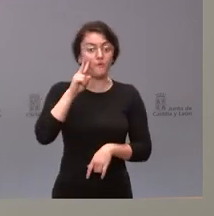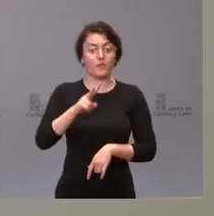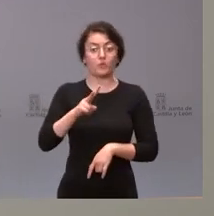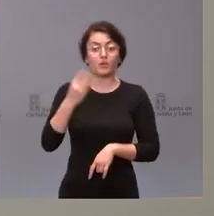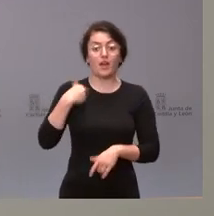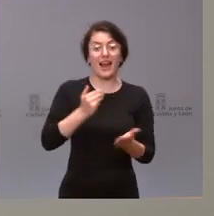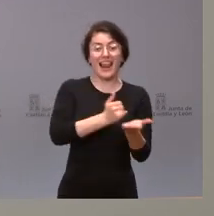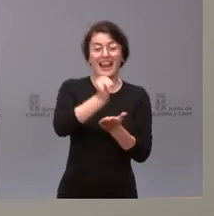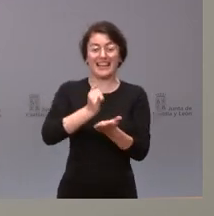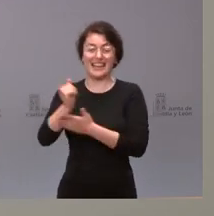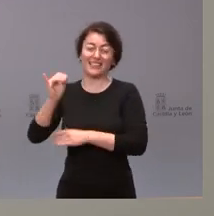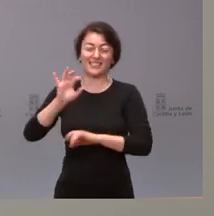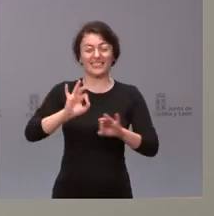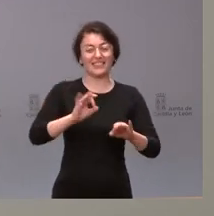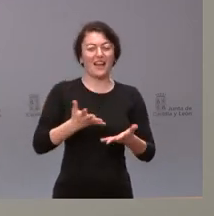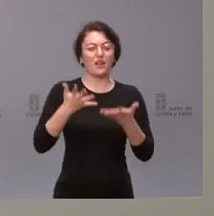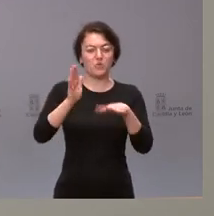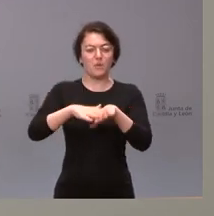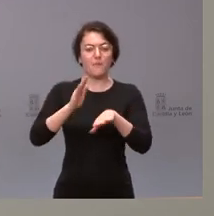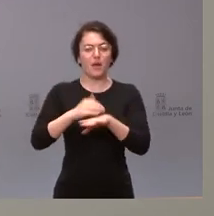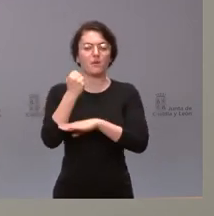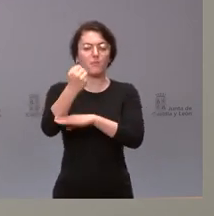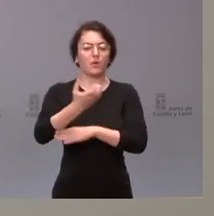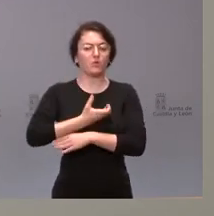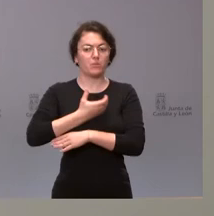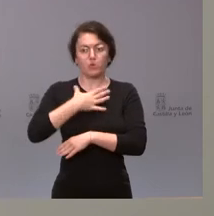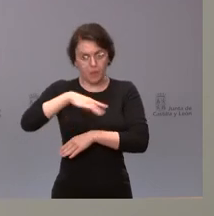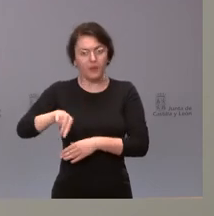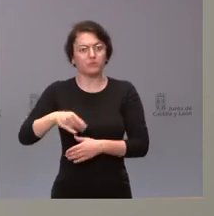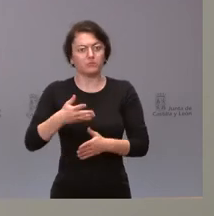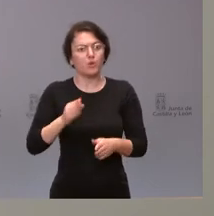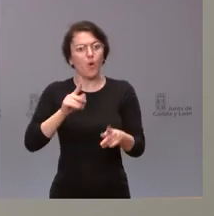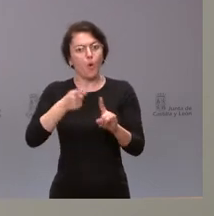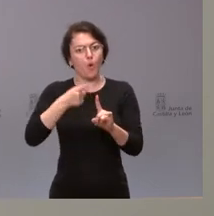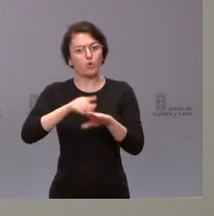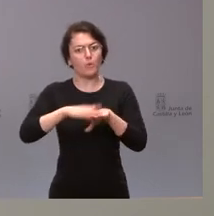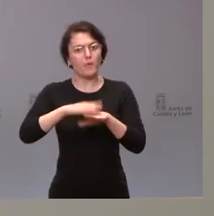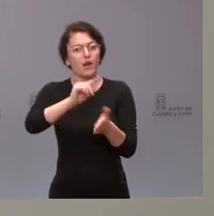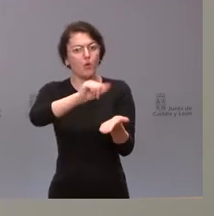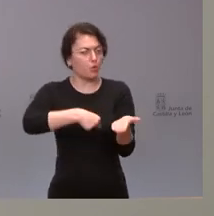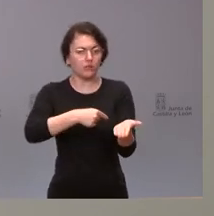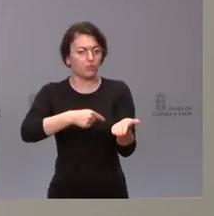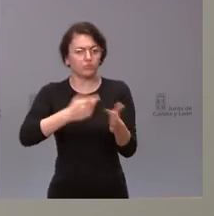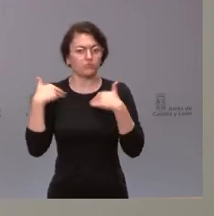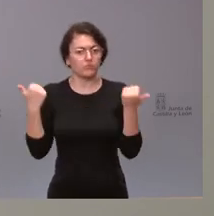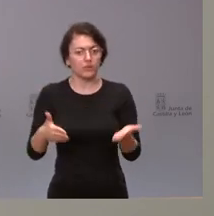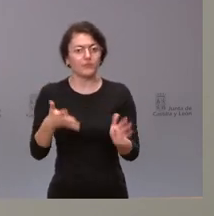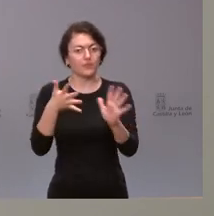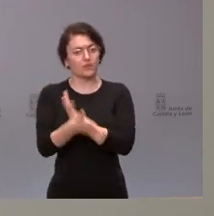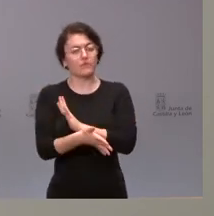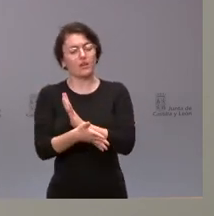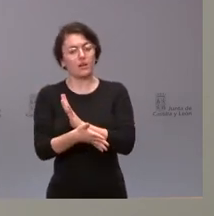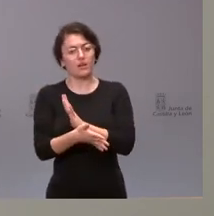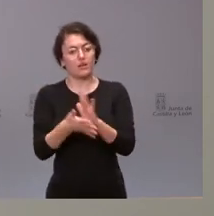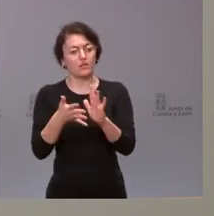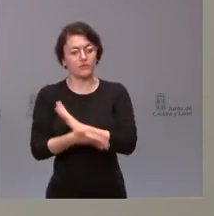que podían tener distintas finalidades. Nada excluye que alguna de esas finalidades de las líneas de apoyo a la contratación de trabajadores por parte de la Junta de Castilla y